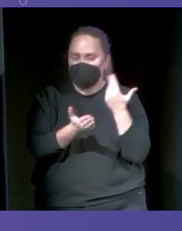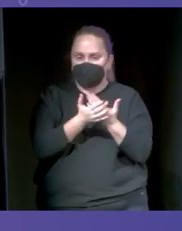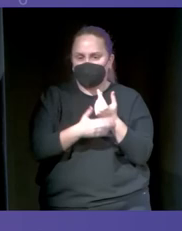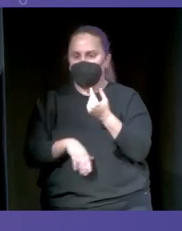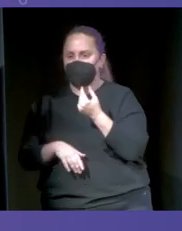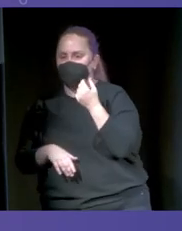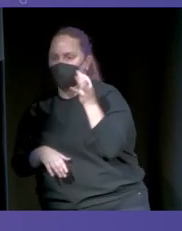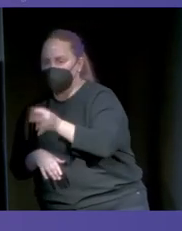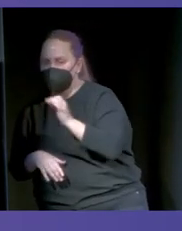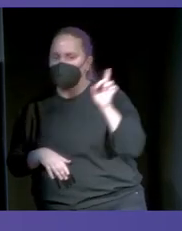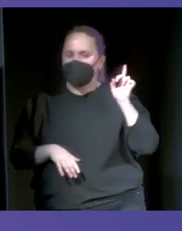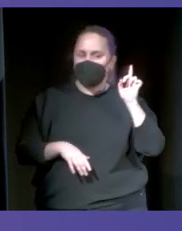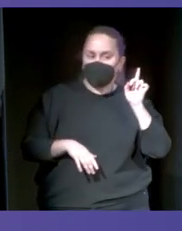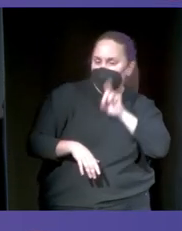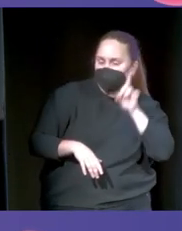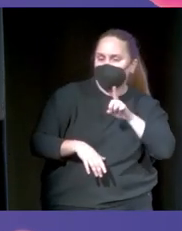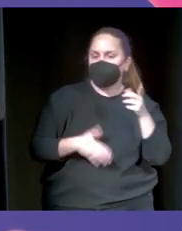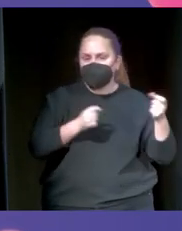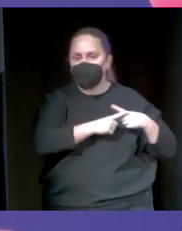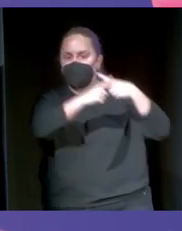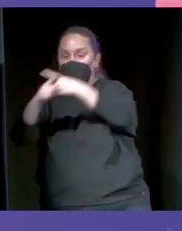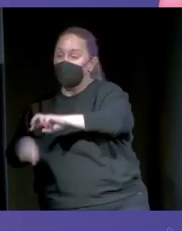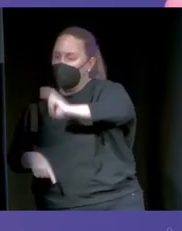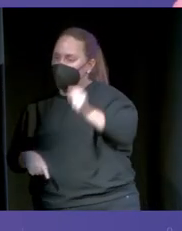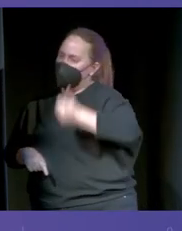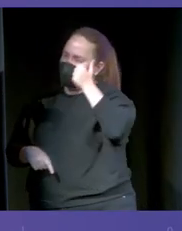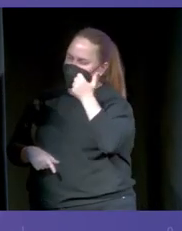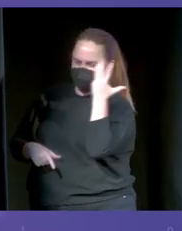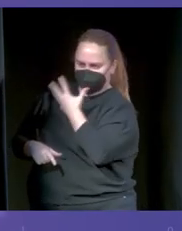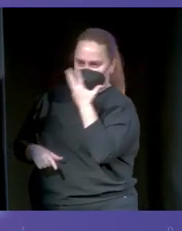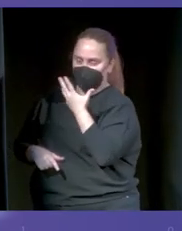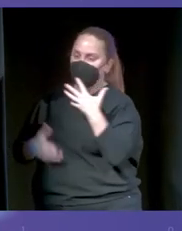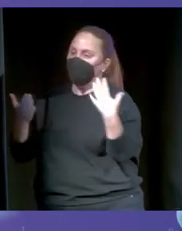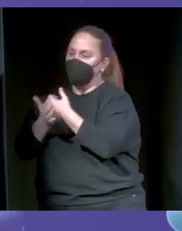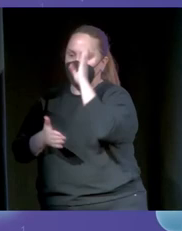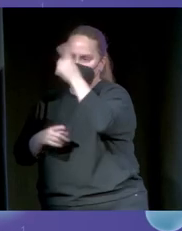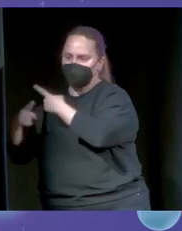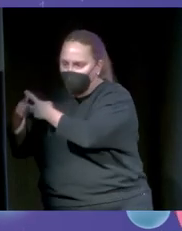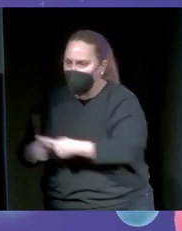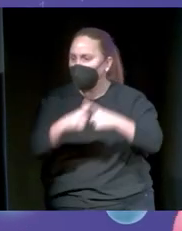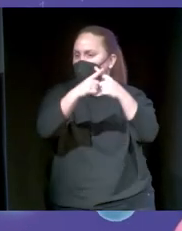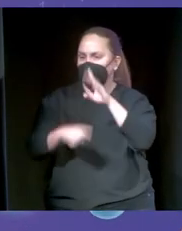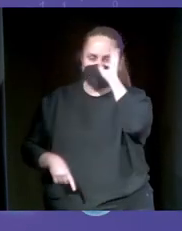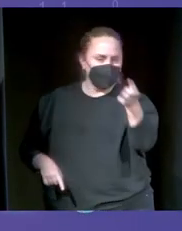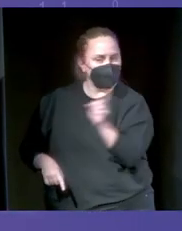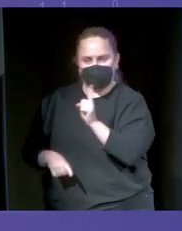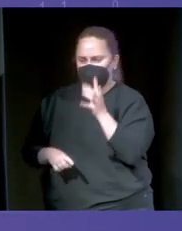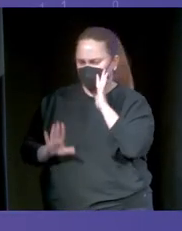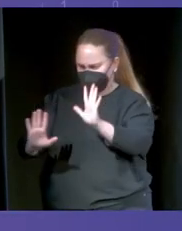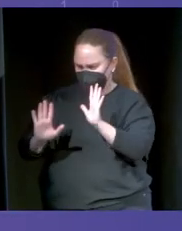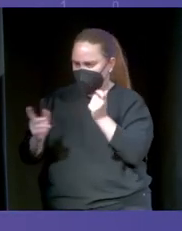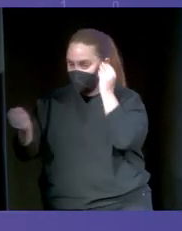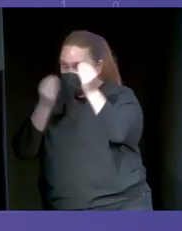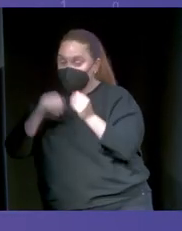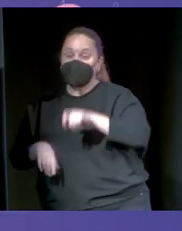Otros sencillamente siendo más escépticos con todo lo que nos llega y no reenviándola directamente. Y aquellos que tengáis